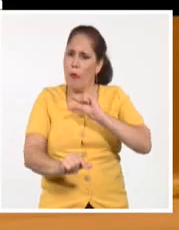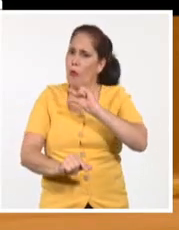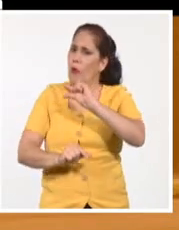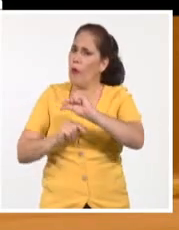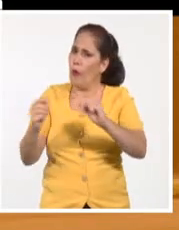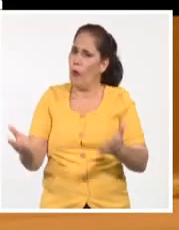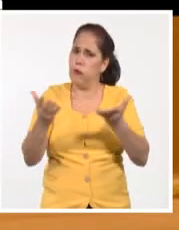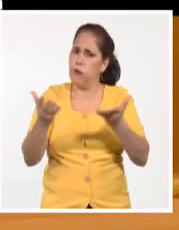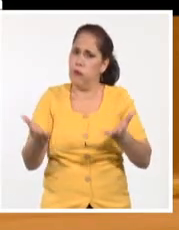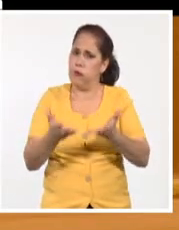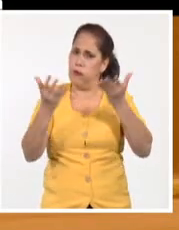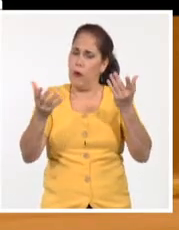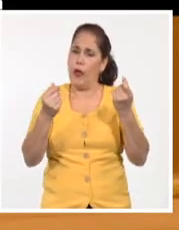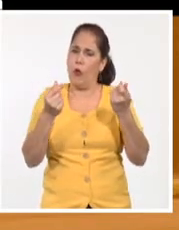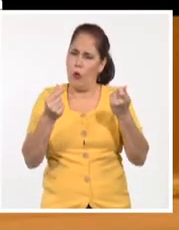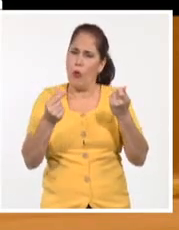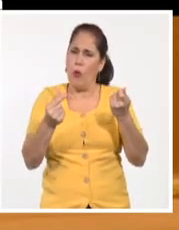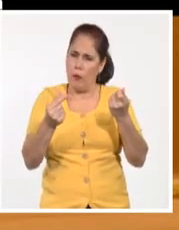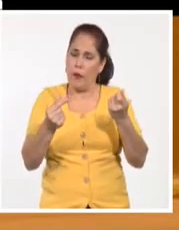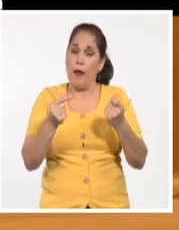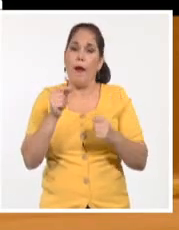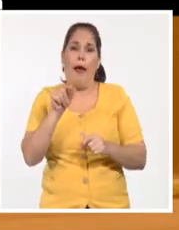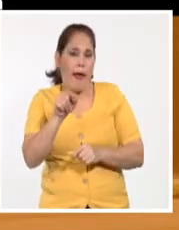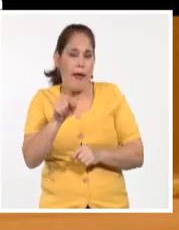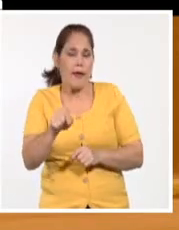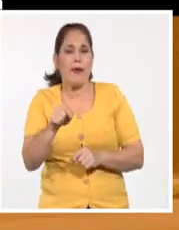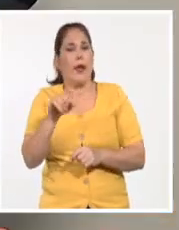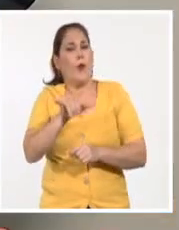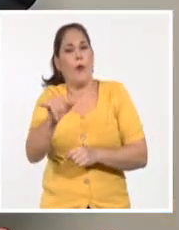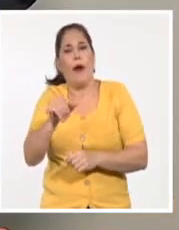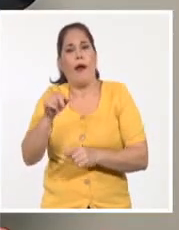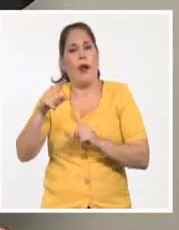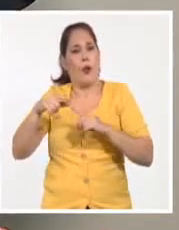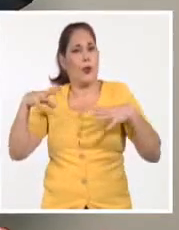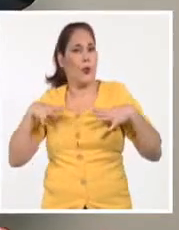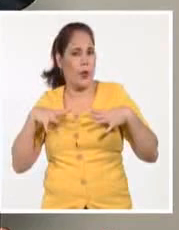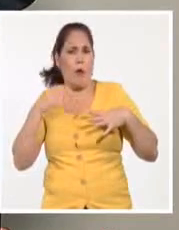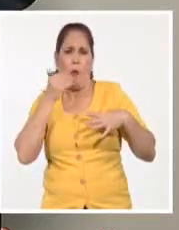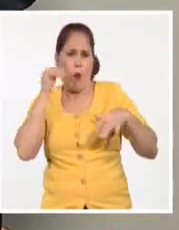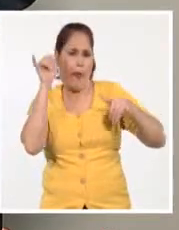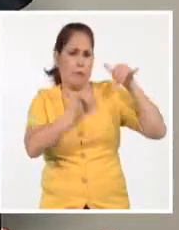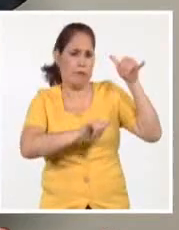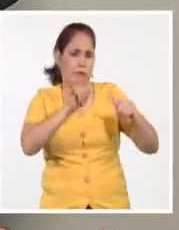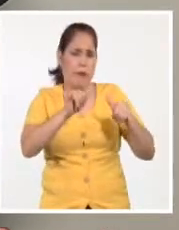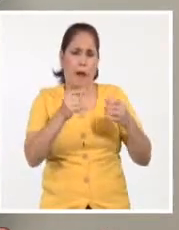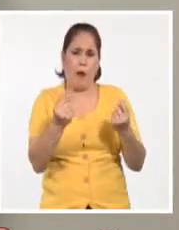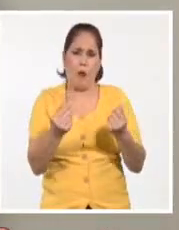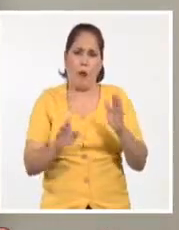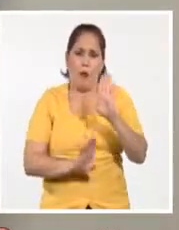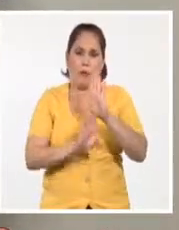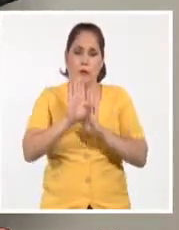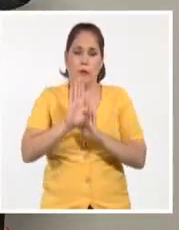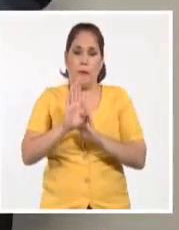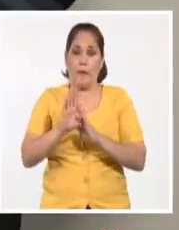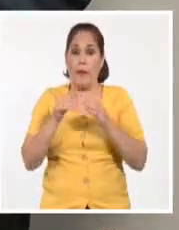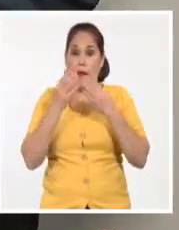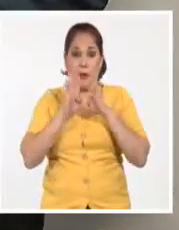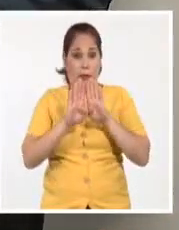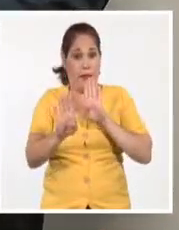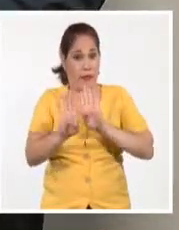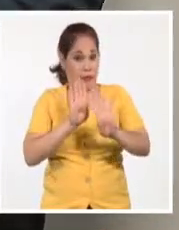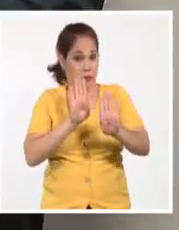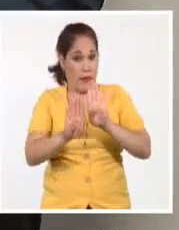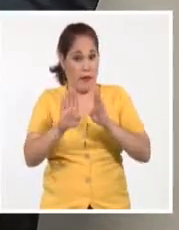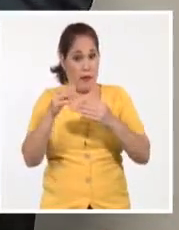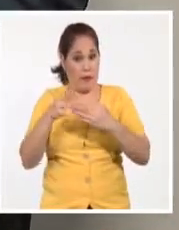recuperación gradual de la economía rescatando sectores como el turismo. Sobre la pertinencia de las tiendas en MLC, un tema